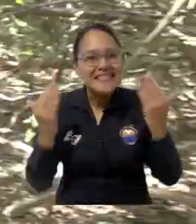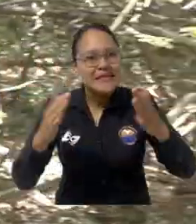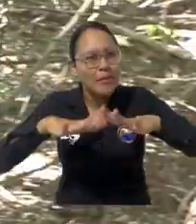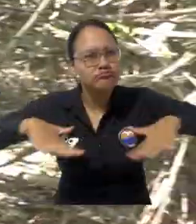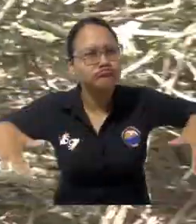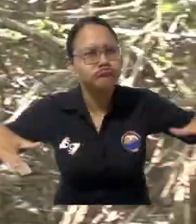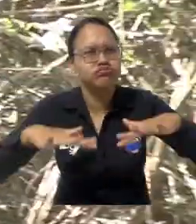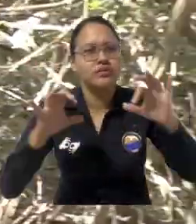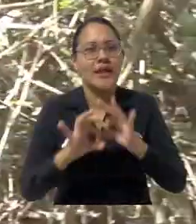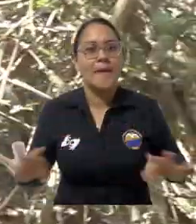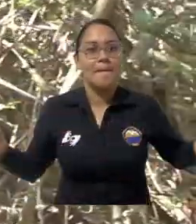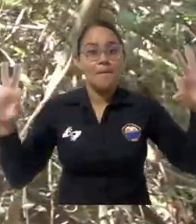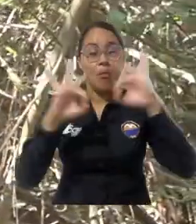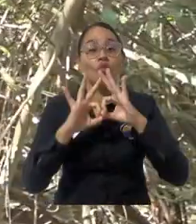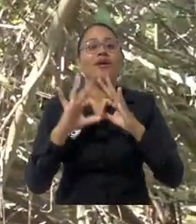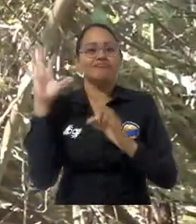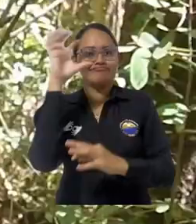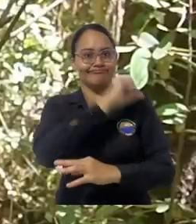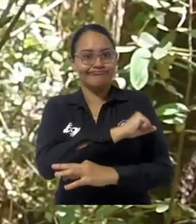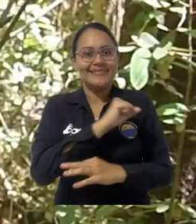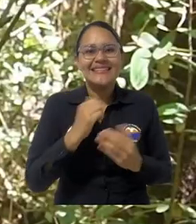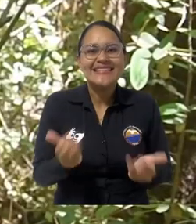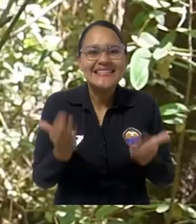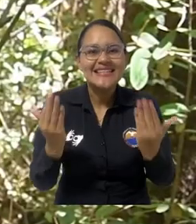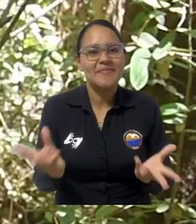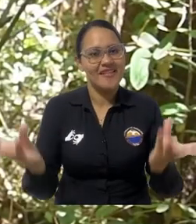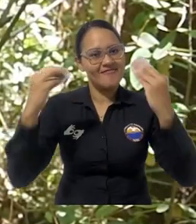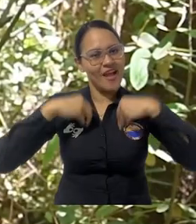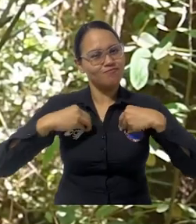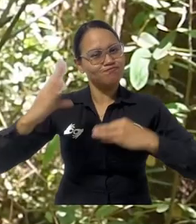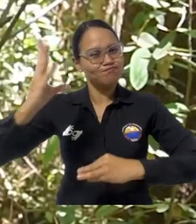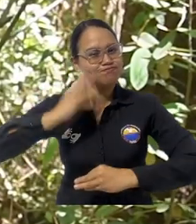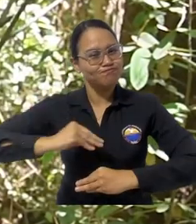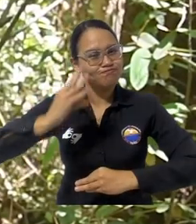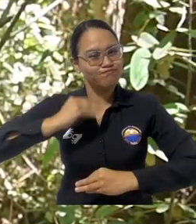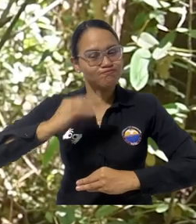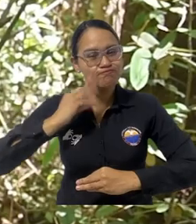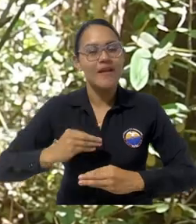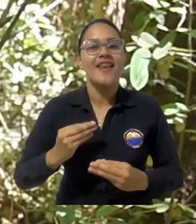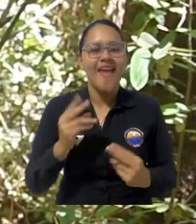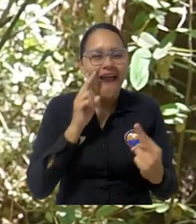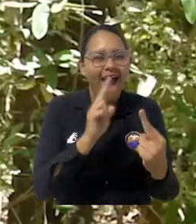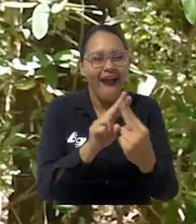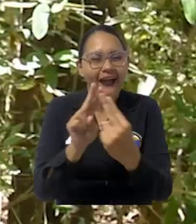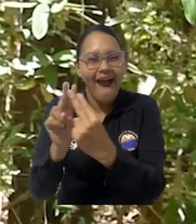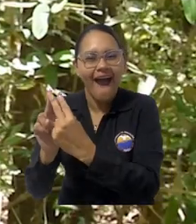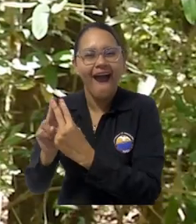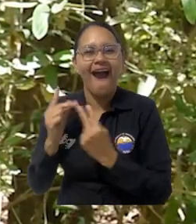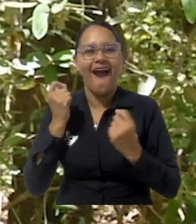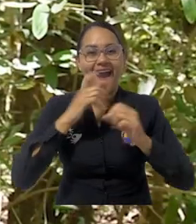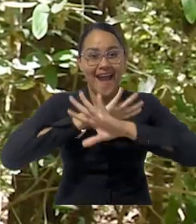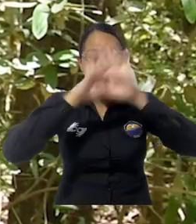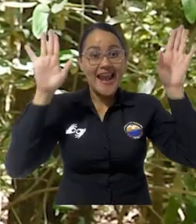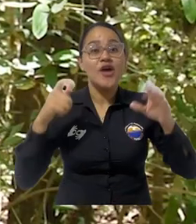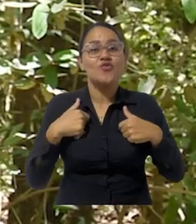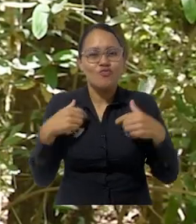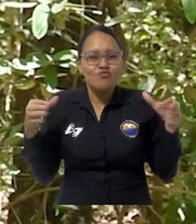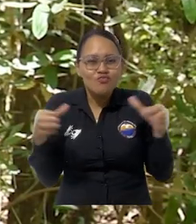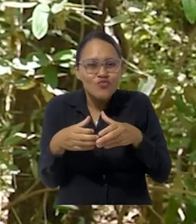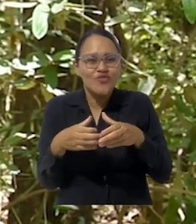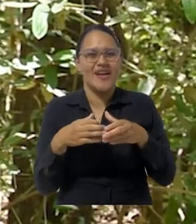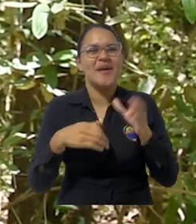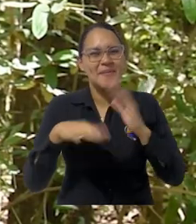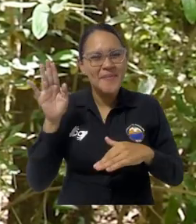Me parece un espacio muy importante. Sin lugar a duda es una experiencia que enriquece mucho dentro de CENIPALMA y